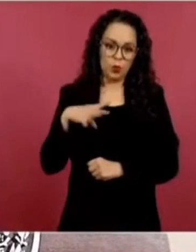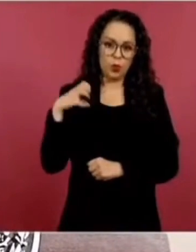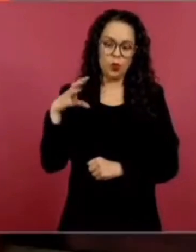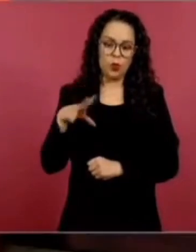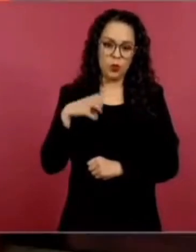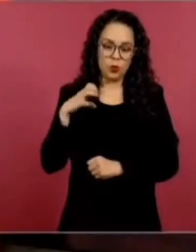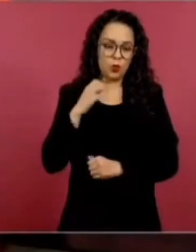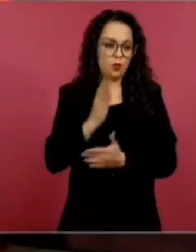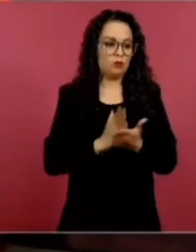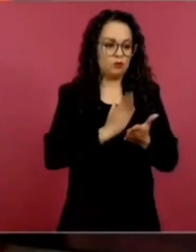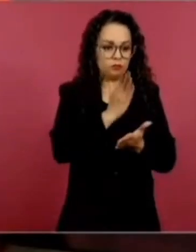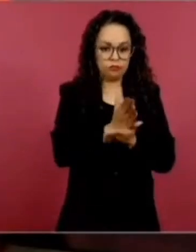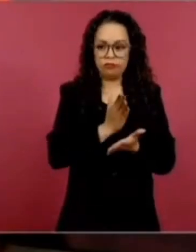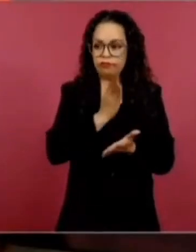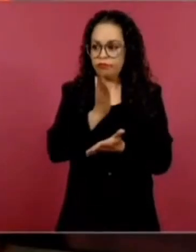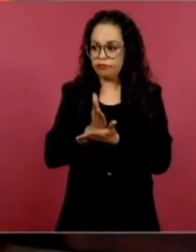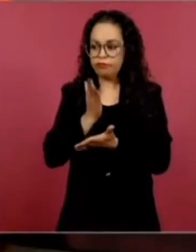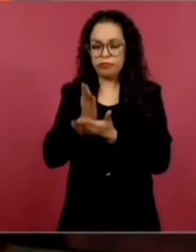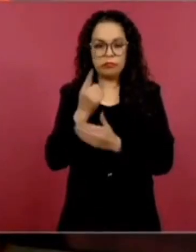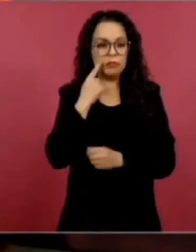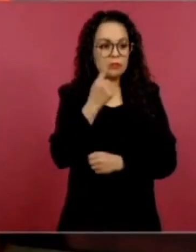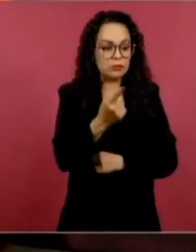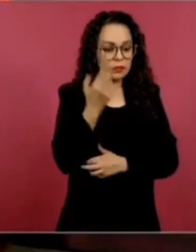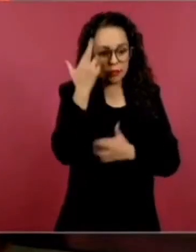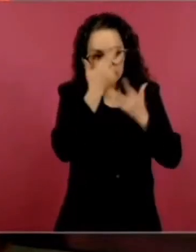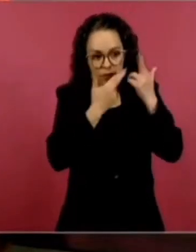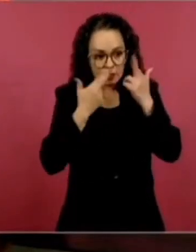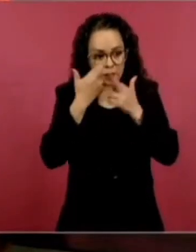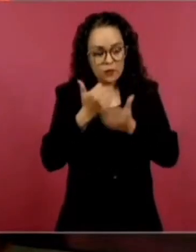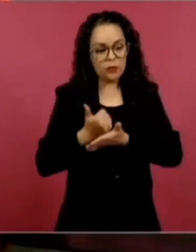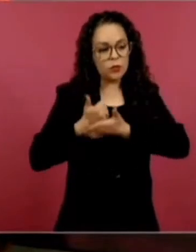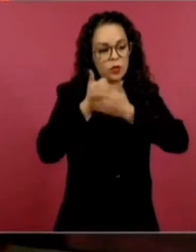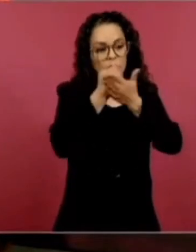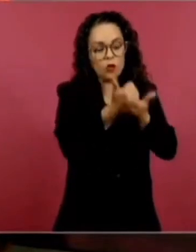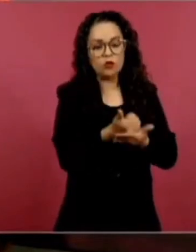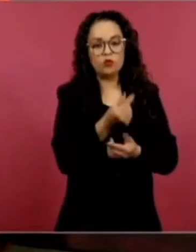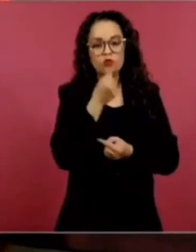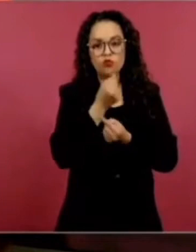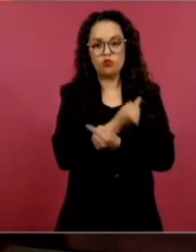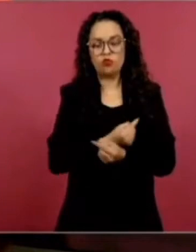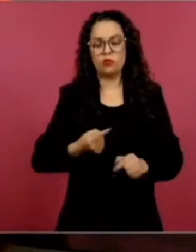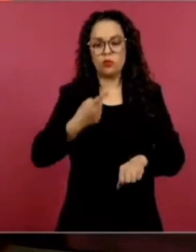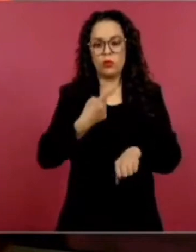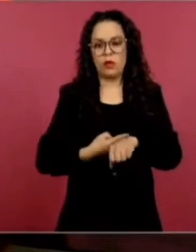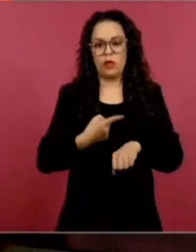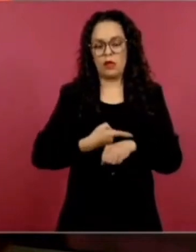Atiende a niños con cáncer. Y además